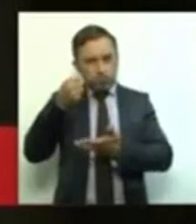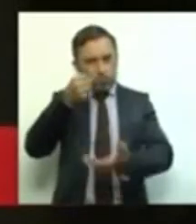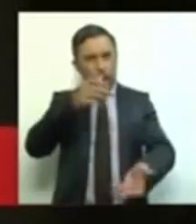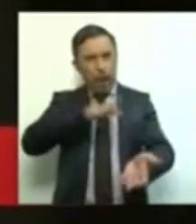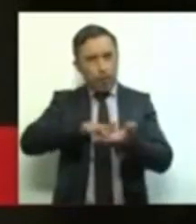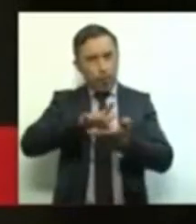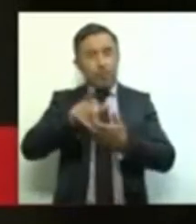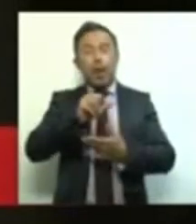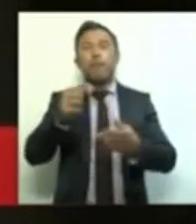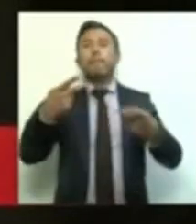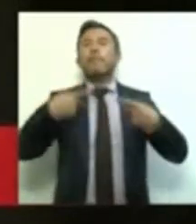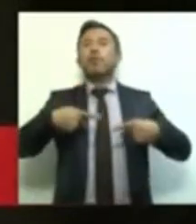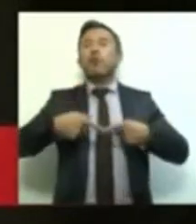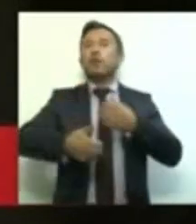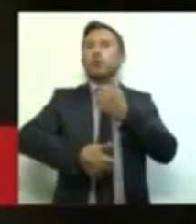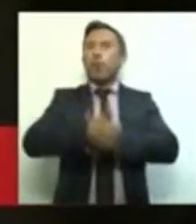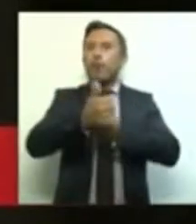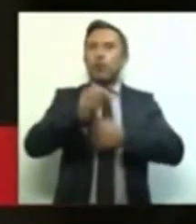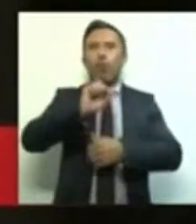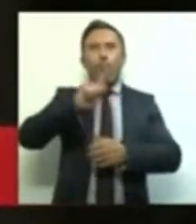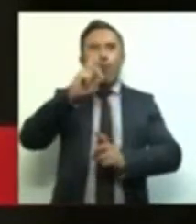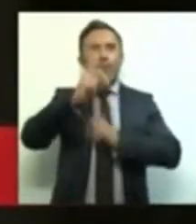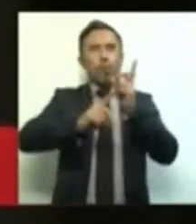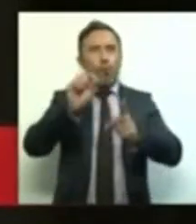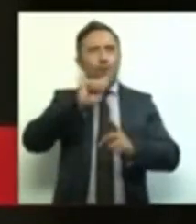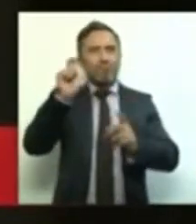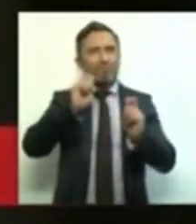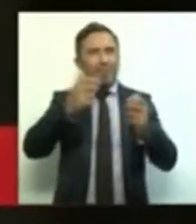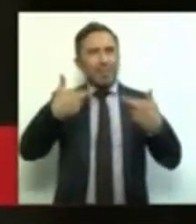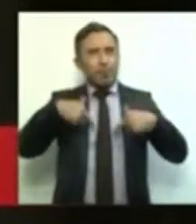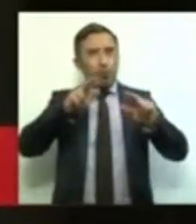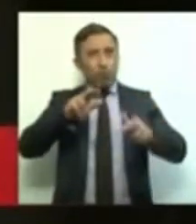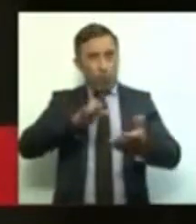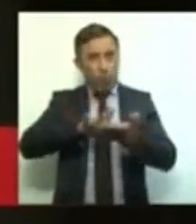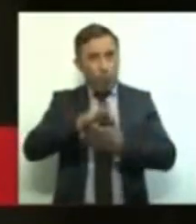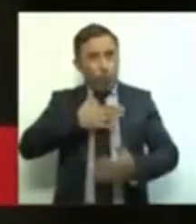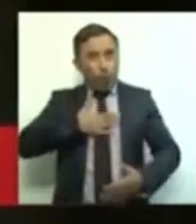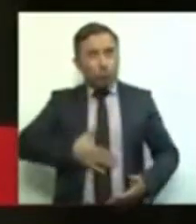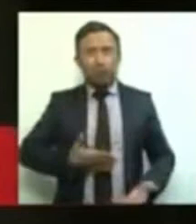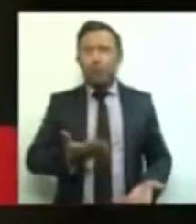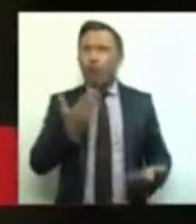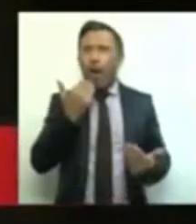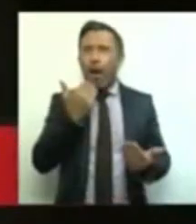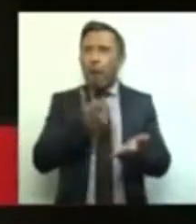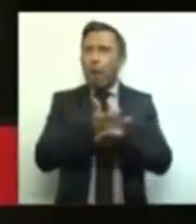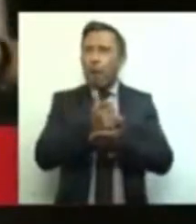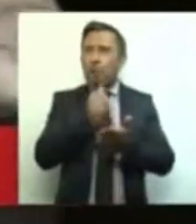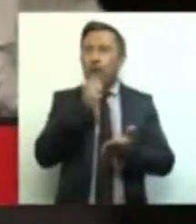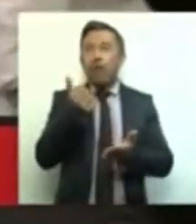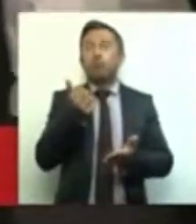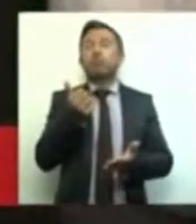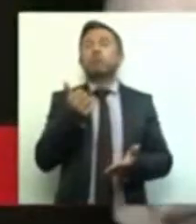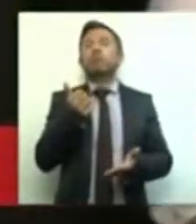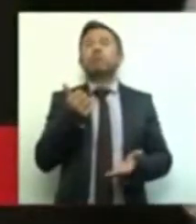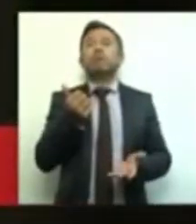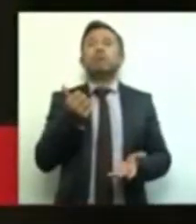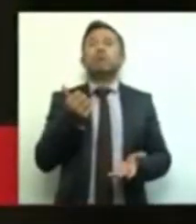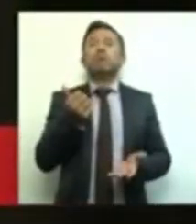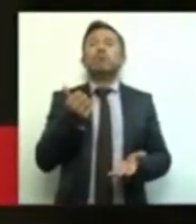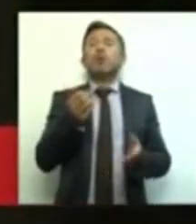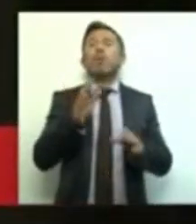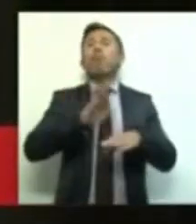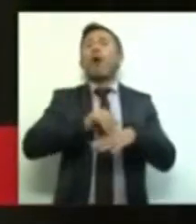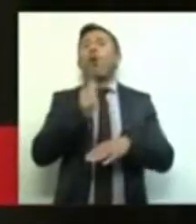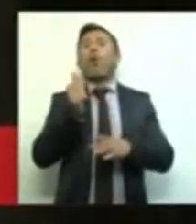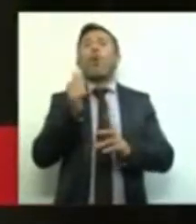competidores y representantes de nuestro país. Simplemente no les interesa ningún otro deporte